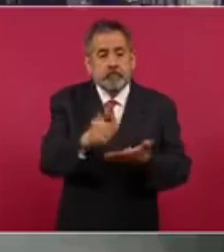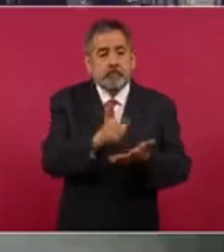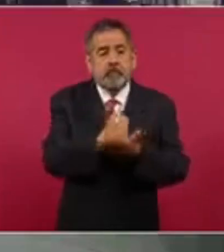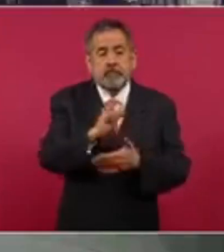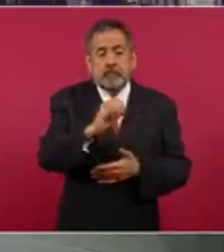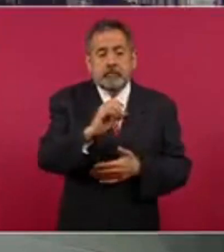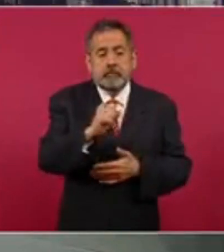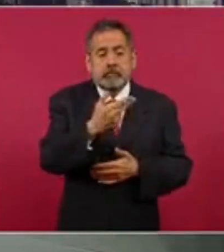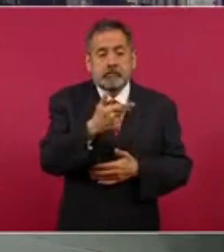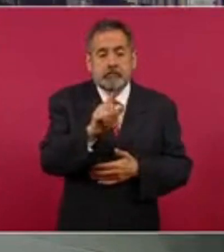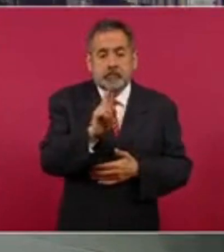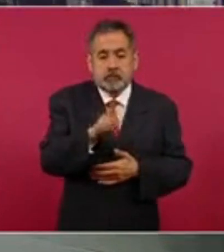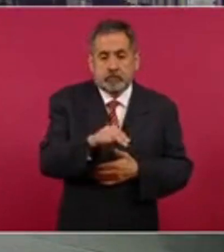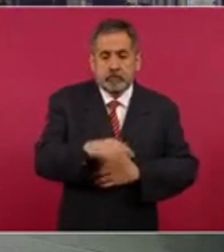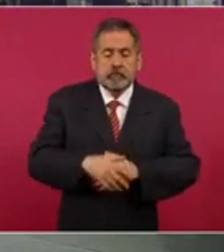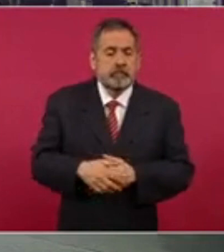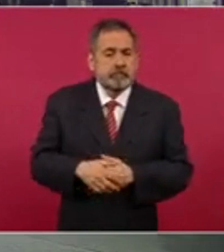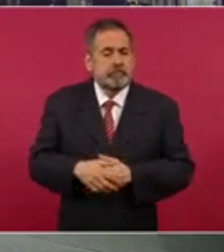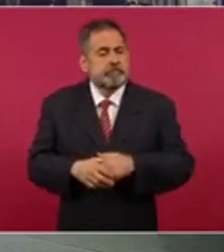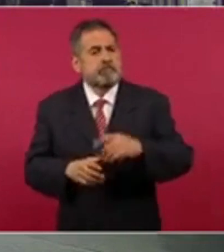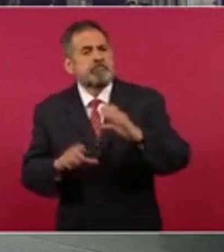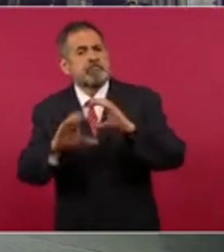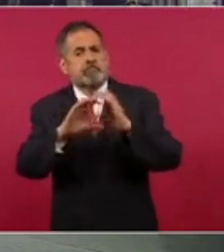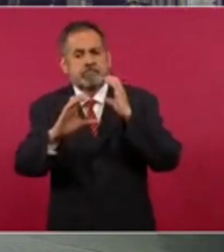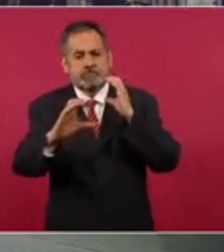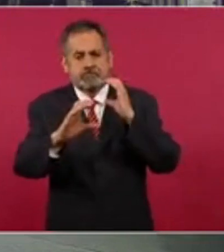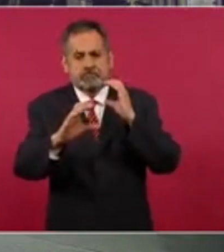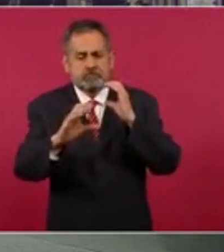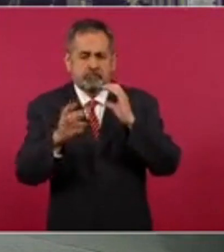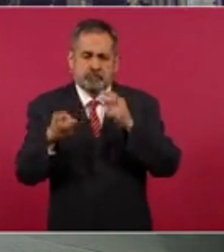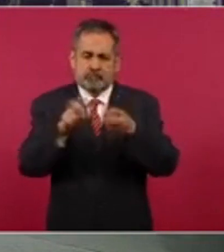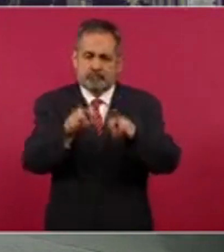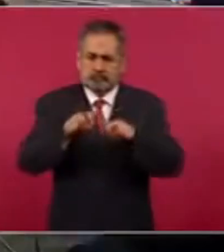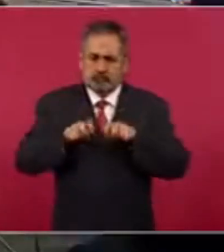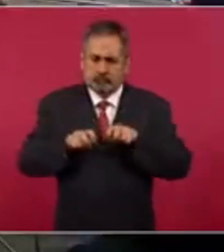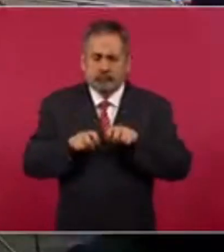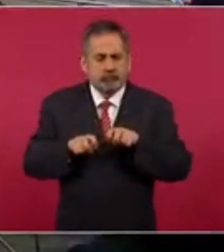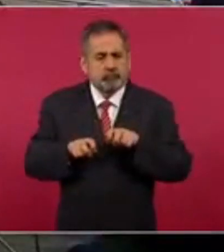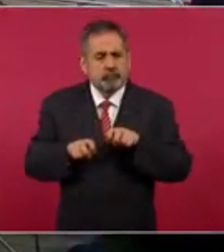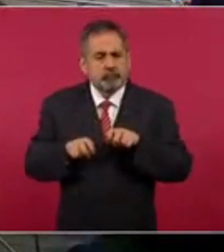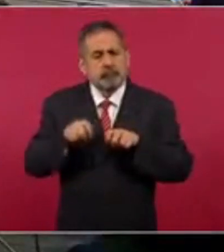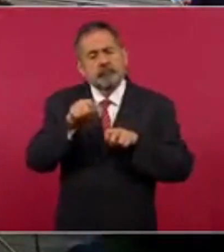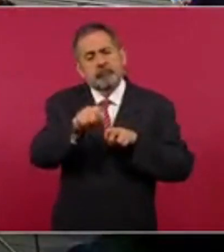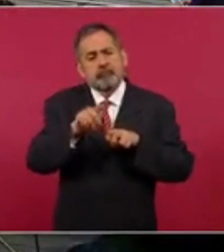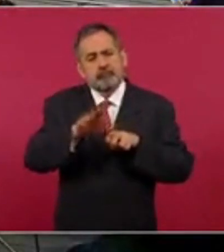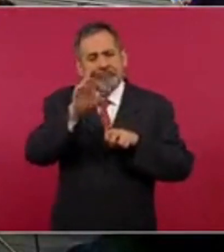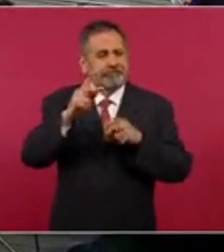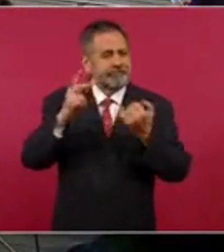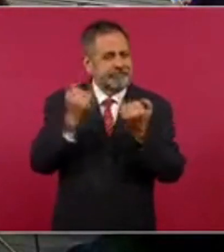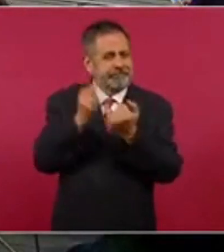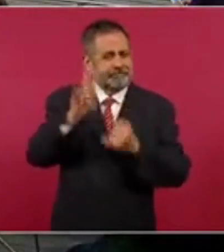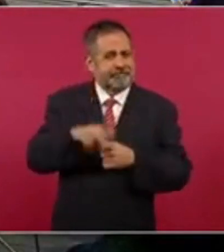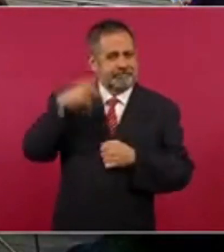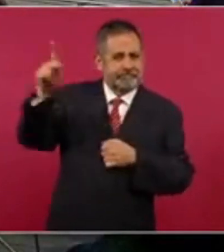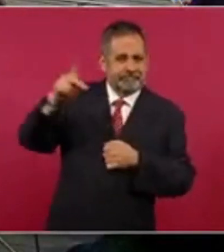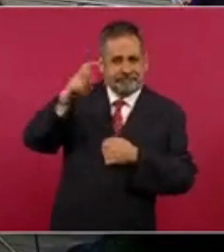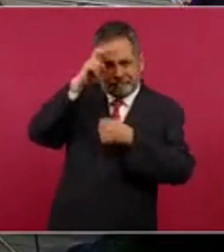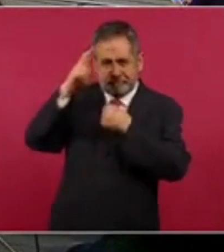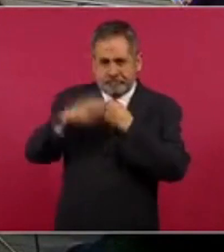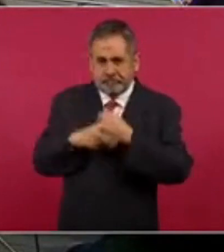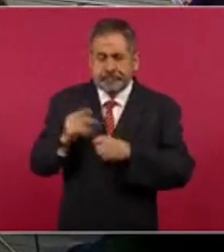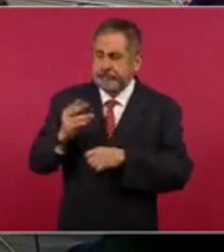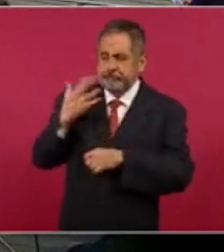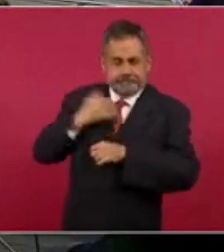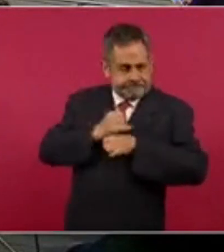Sí, son unos vagones que tienen el tipo de los vagones de Europa, hicimos una investigación